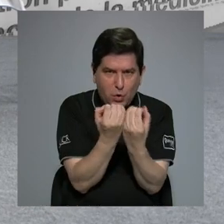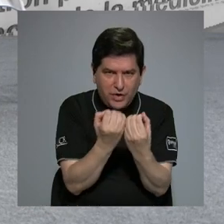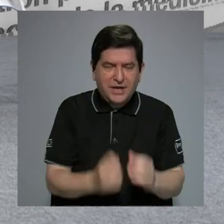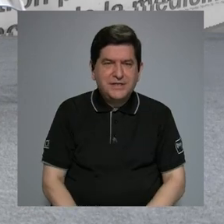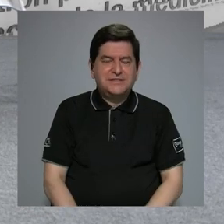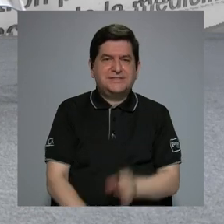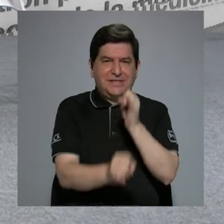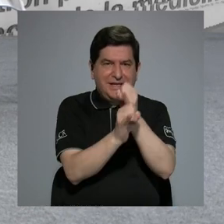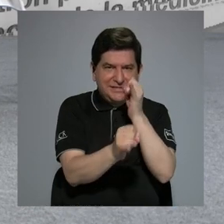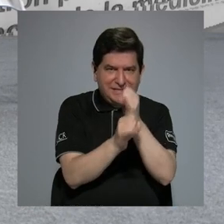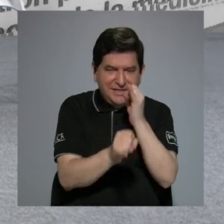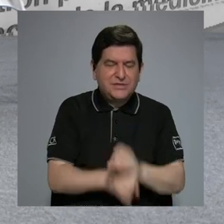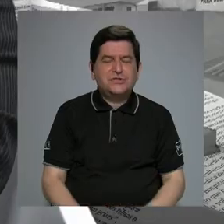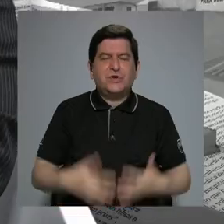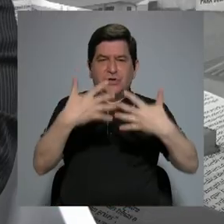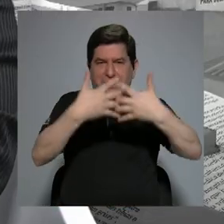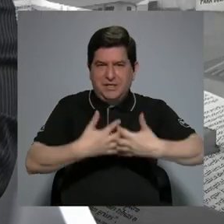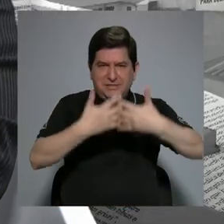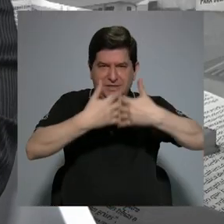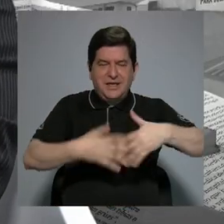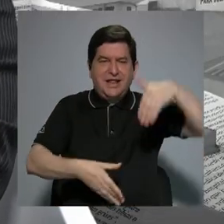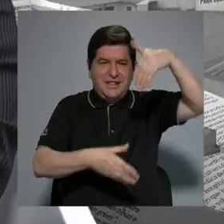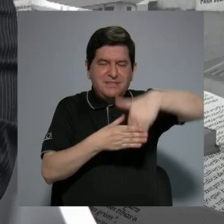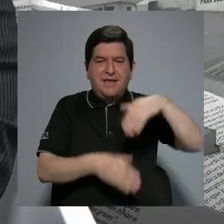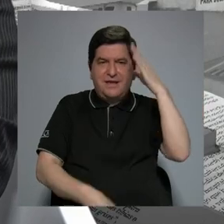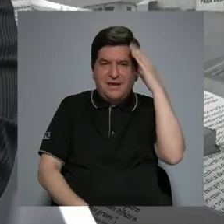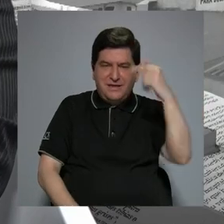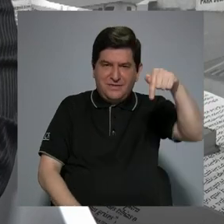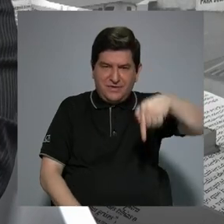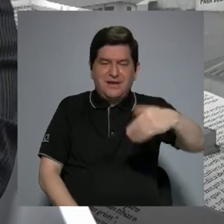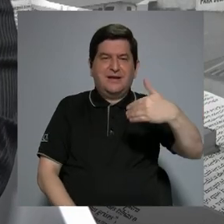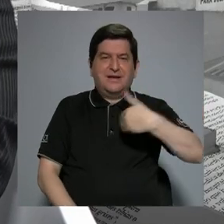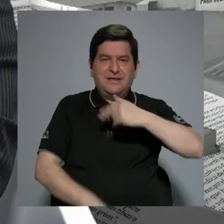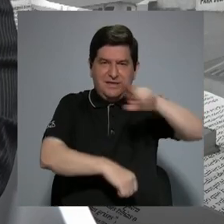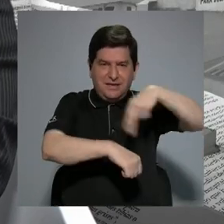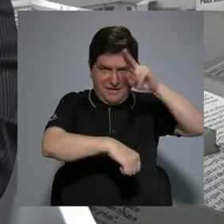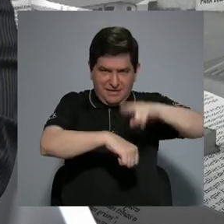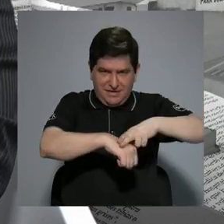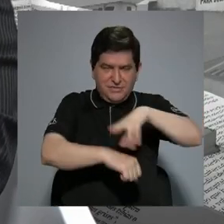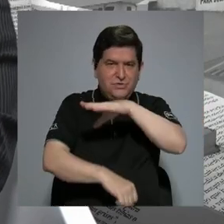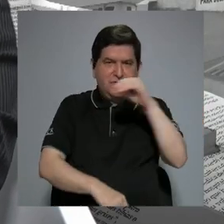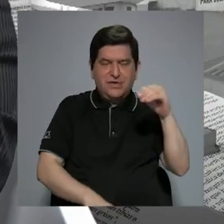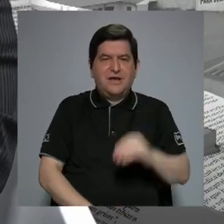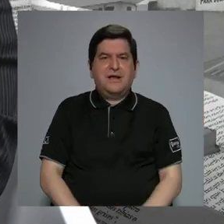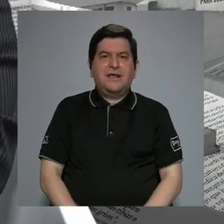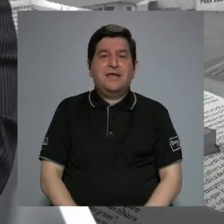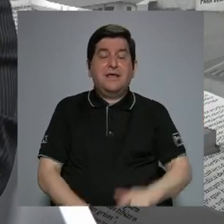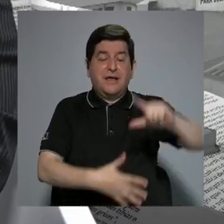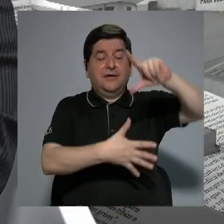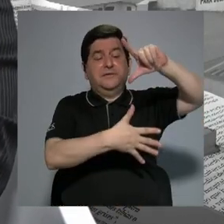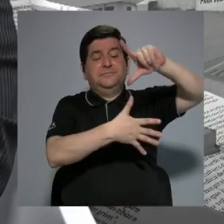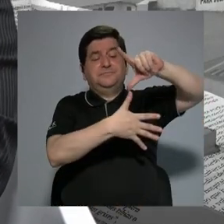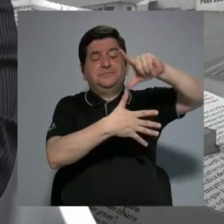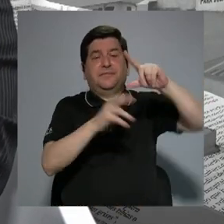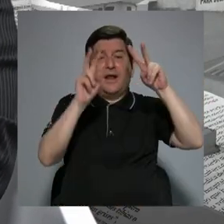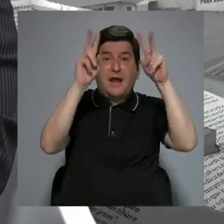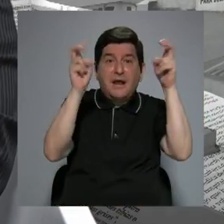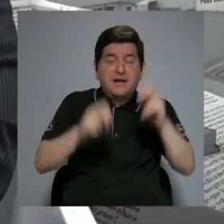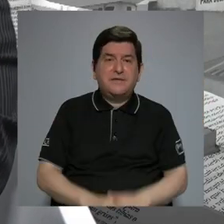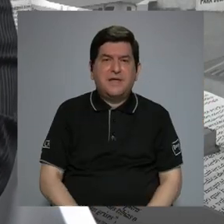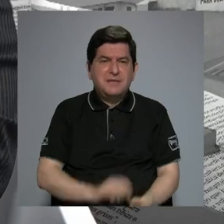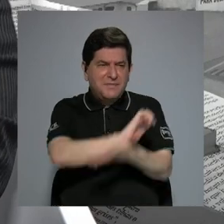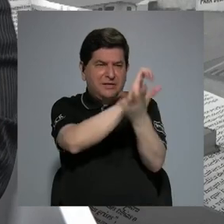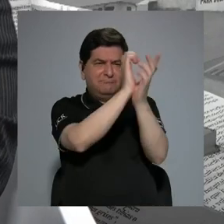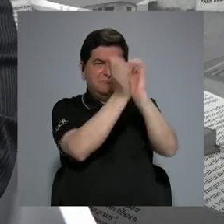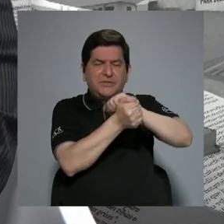como a las instituciones, compañías, dentro de las experiencias que tenemos a nivel nacional y a nivel del Latinoamérica en tema de la